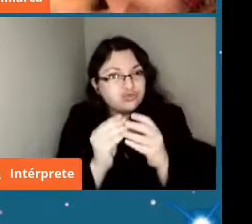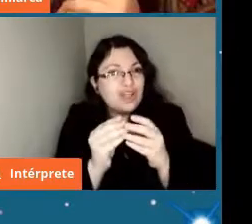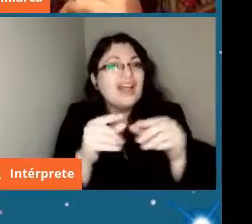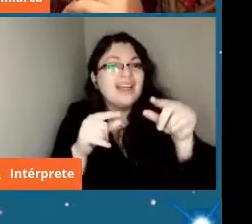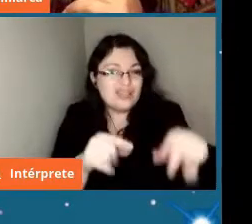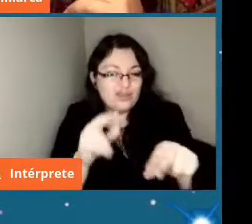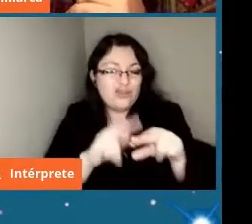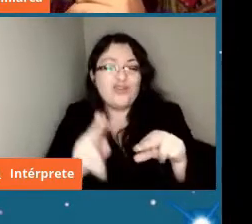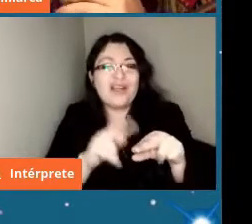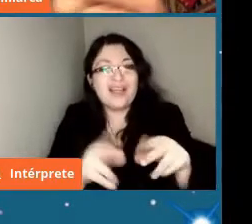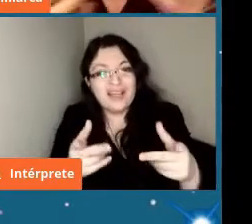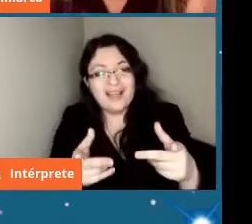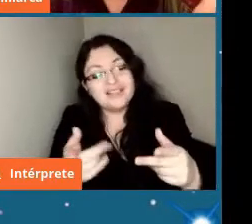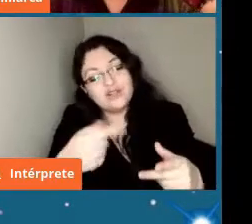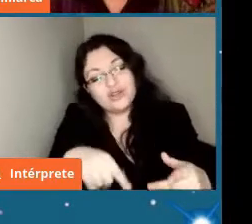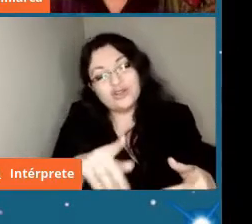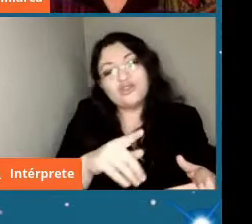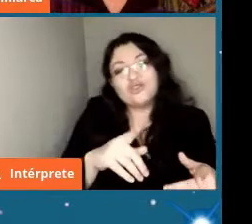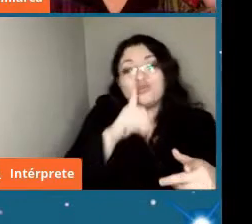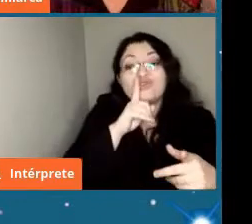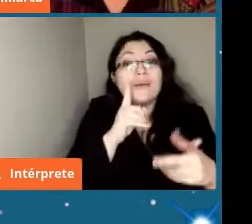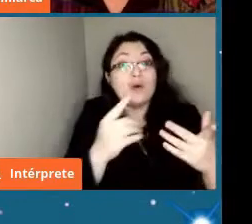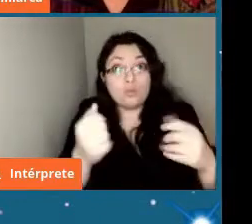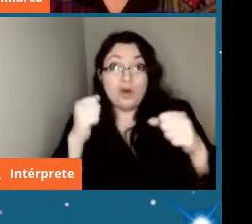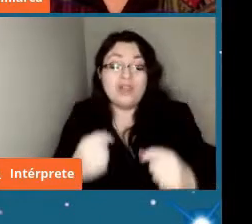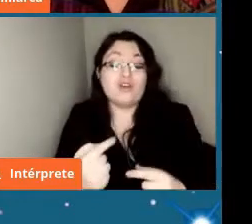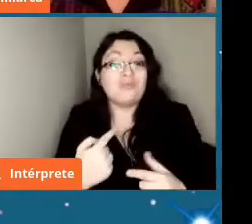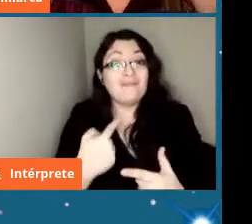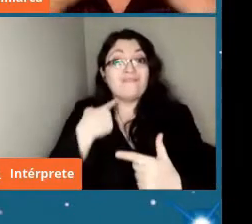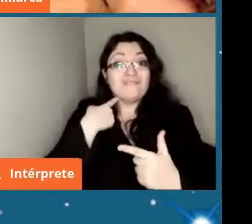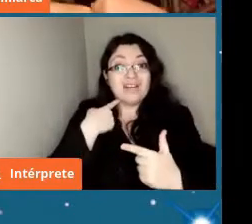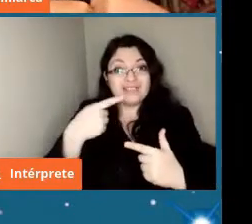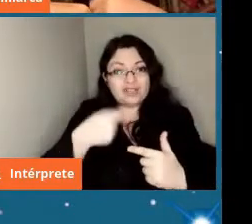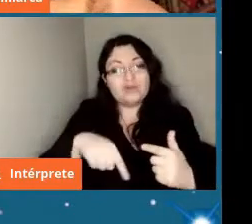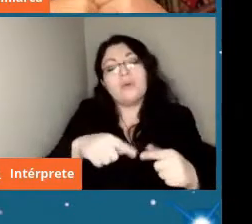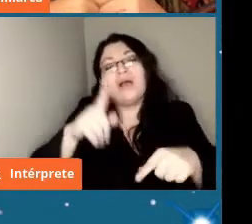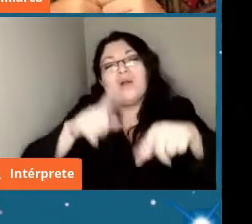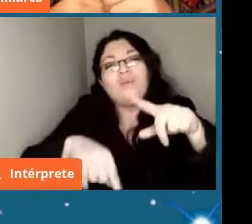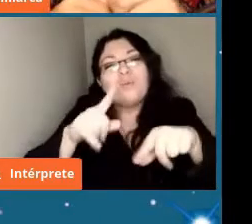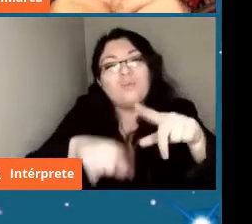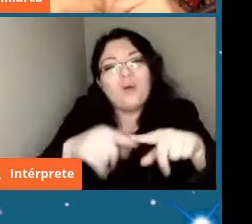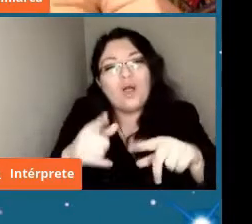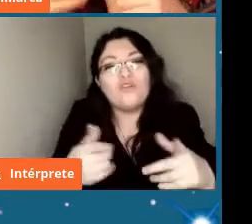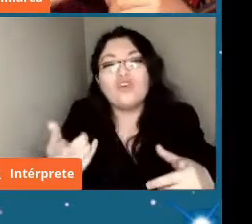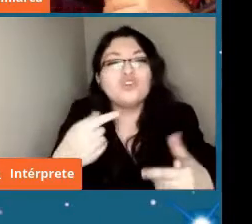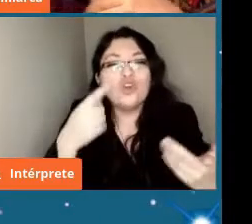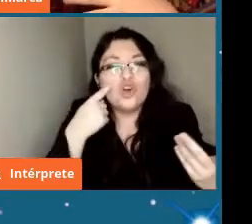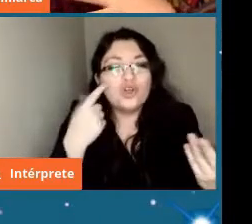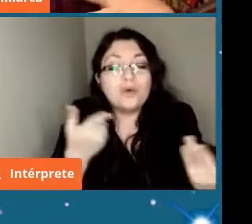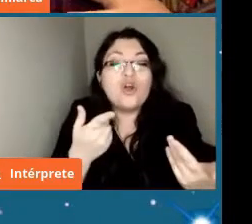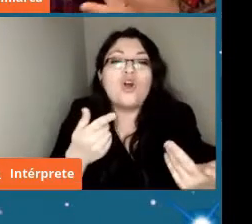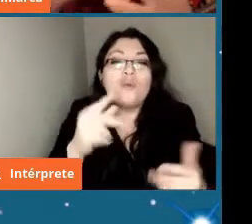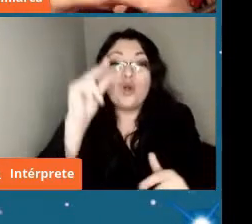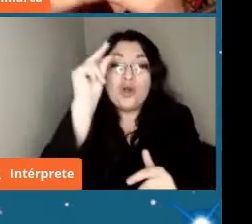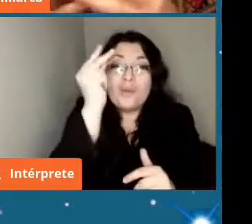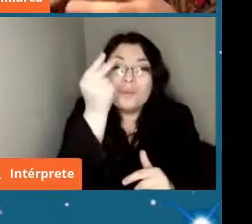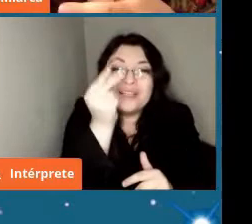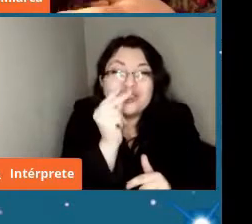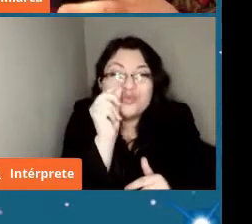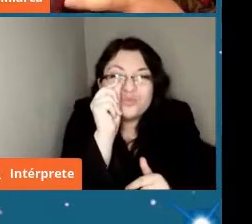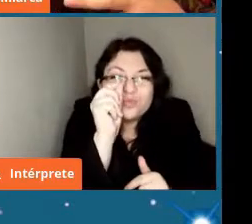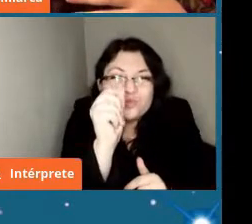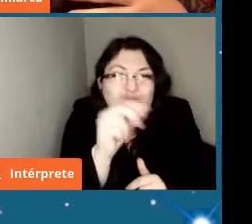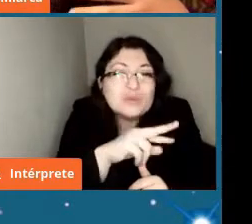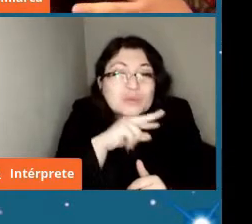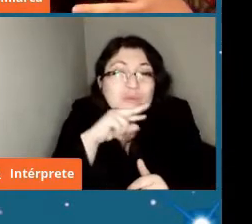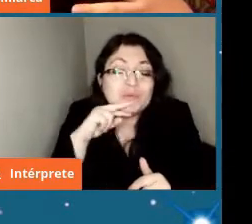los efectos que podríamos tener acá en la tierra en el caso de polvo es lo que nosotros conocemos como micrometeoritos los meteoroides son